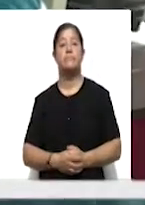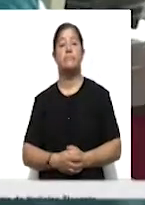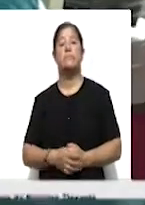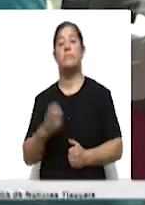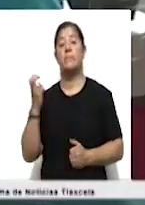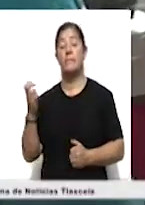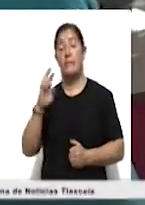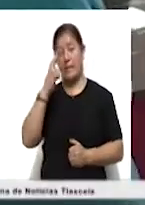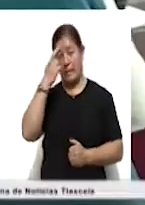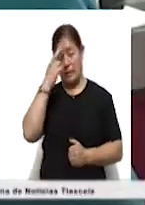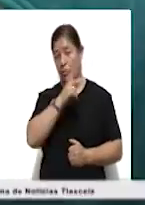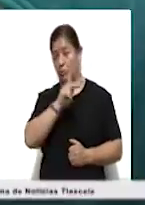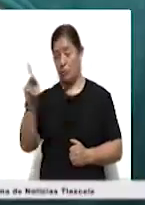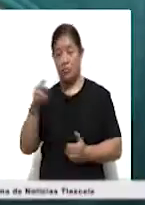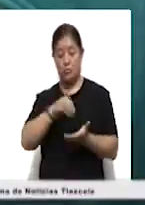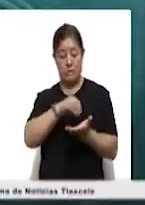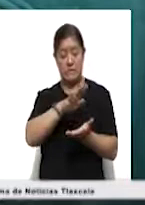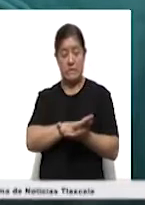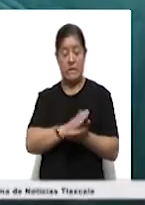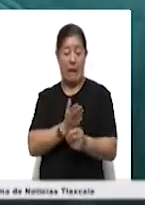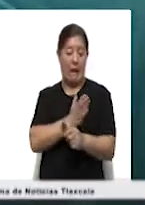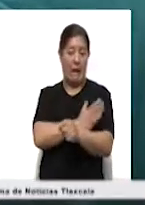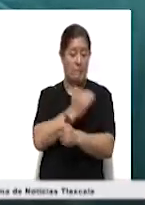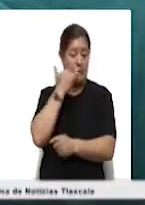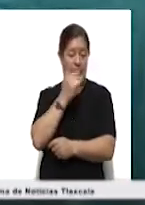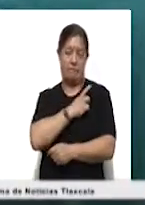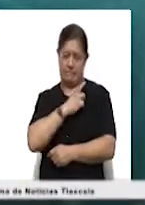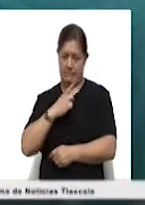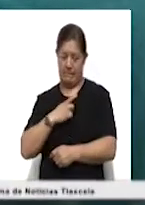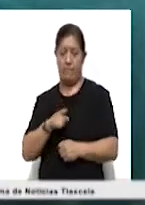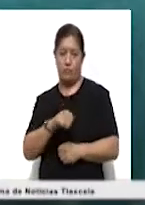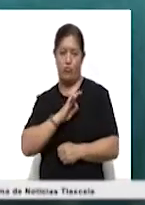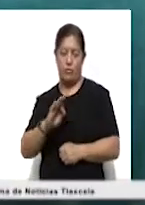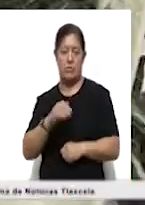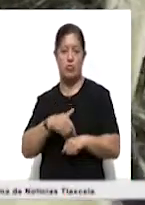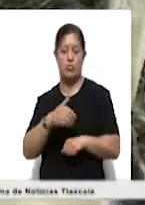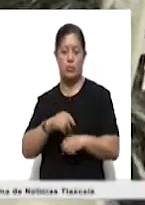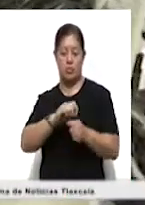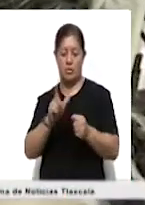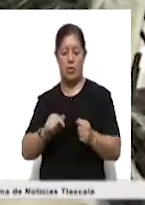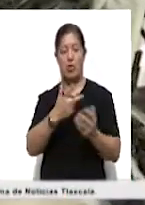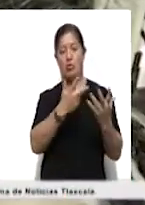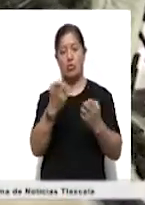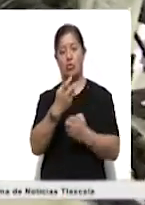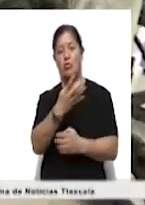que la ciudadanía debe agendar una cita para realizar cualquier trámite, lo puede hacer al número nacional 800